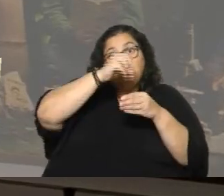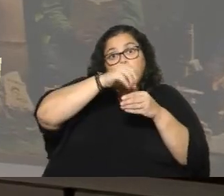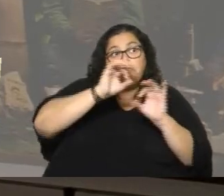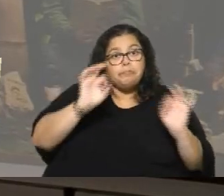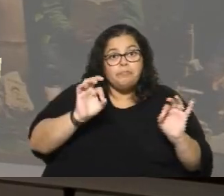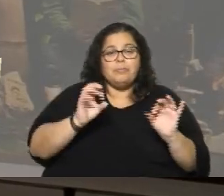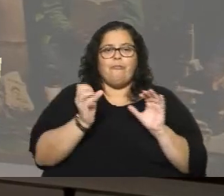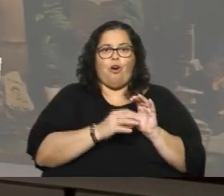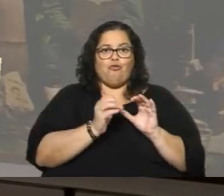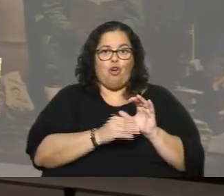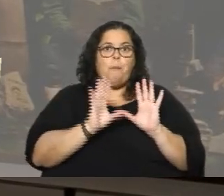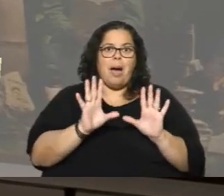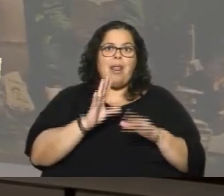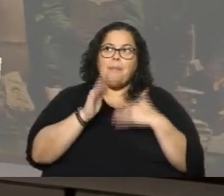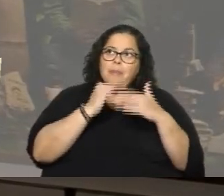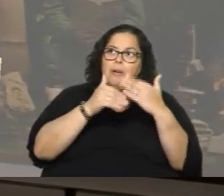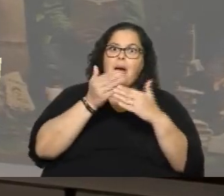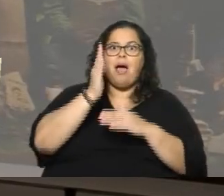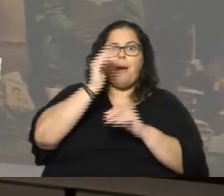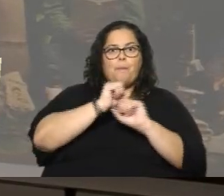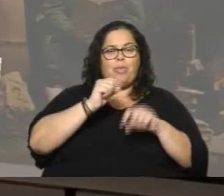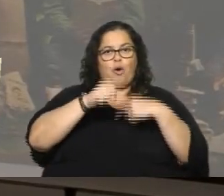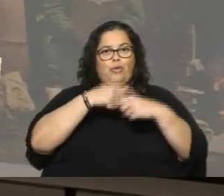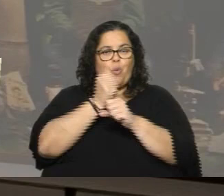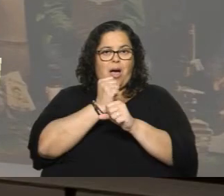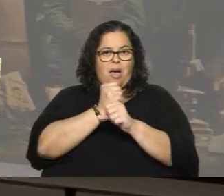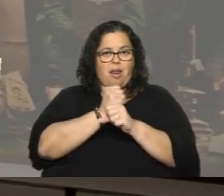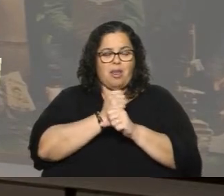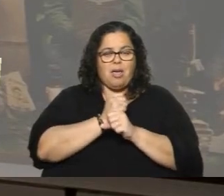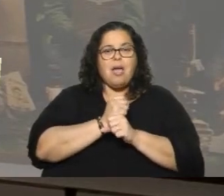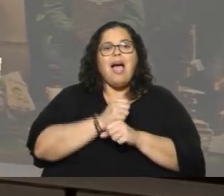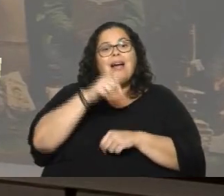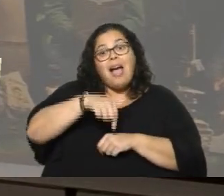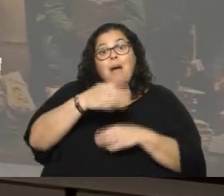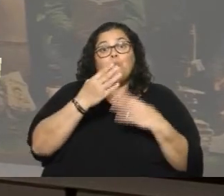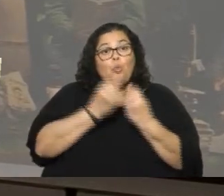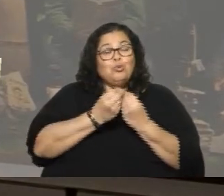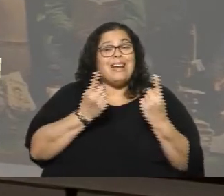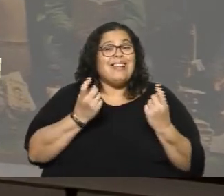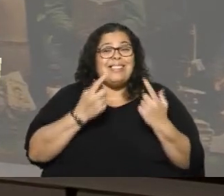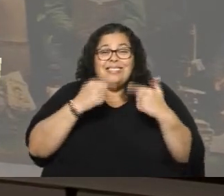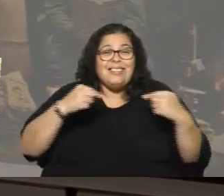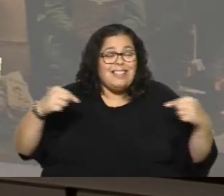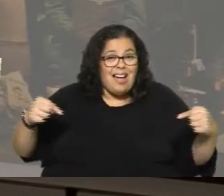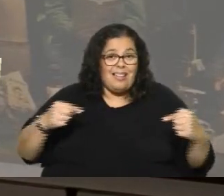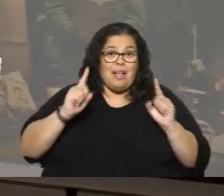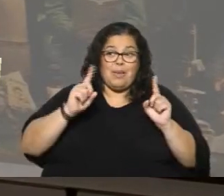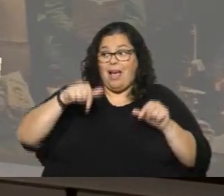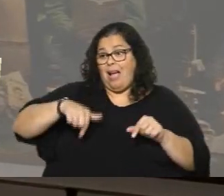este tipo de fondos, son más las herramientas que uno puede... O sea, son muchas las necesidades que tenemos y que nuestros jóvenes